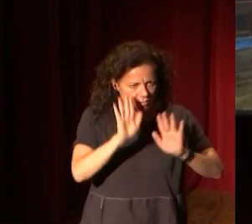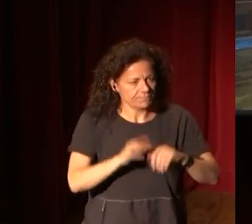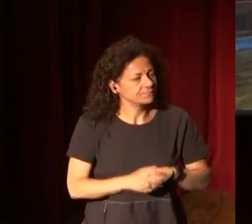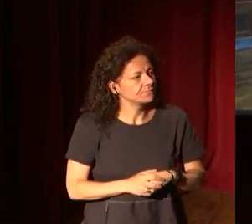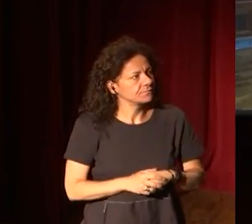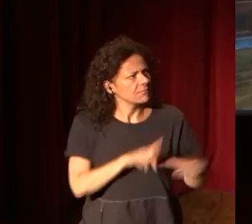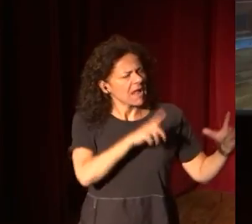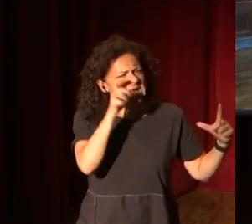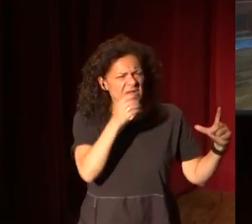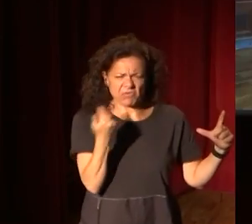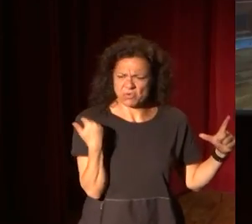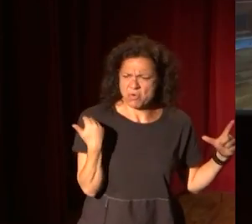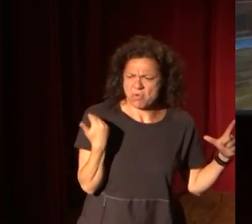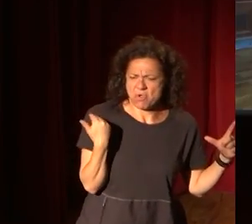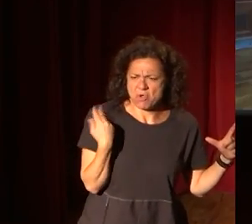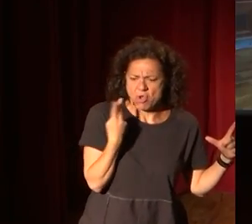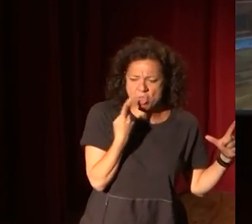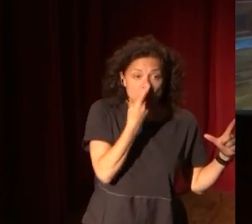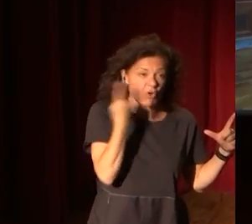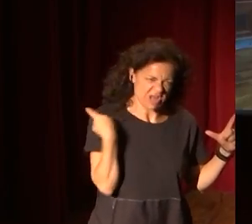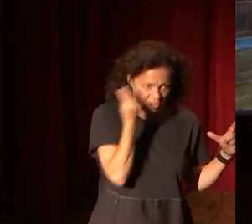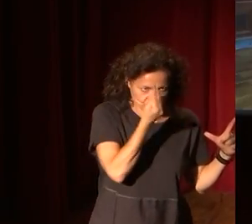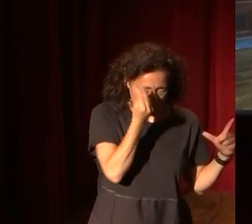Esta foto es de hace, creo que, dos años.